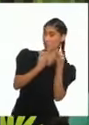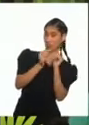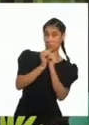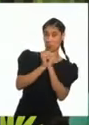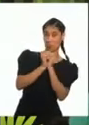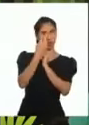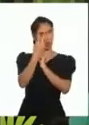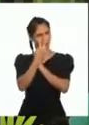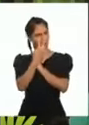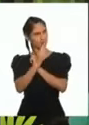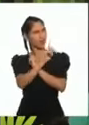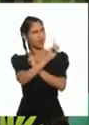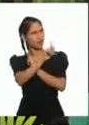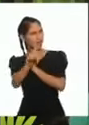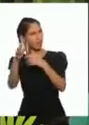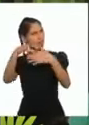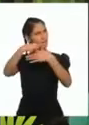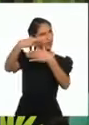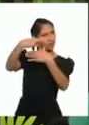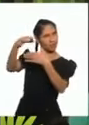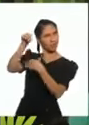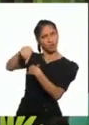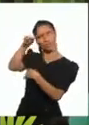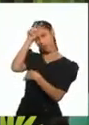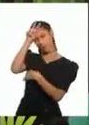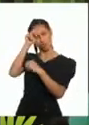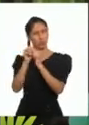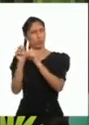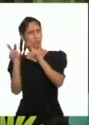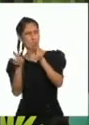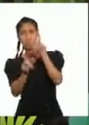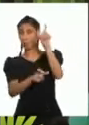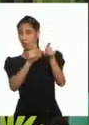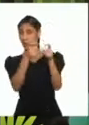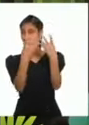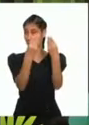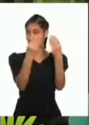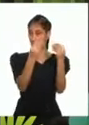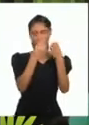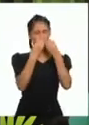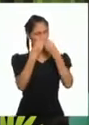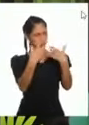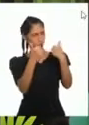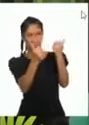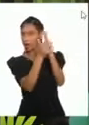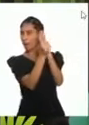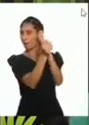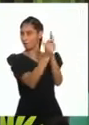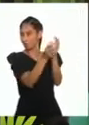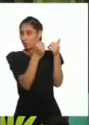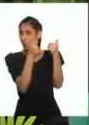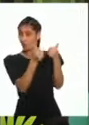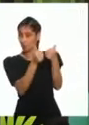Tiene artistas Tater Vera en Cusco